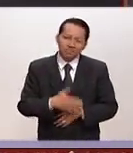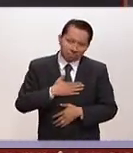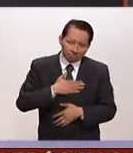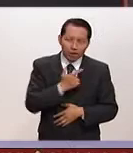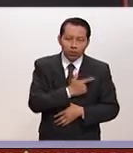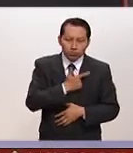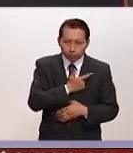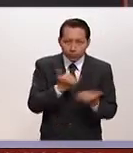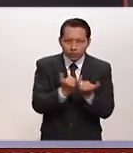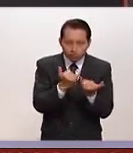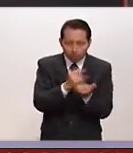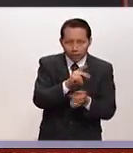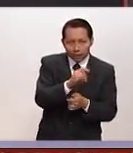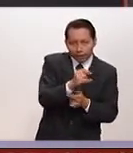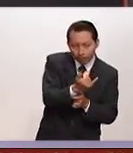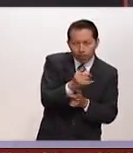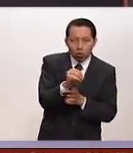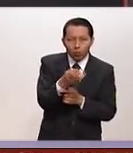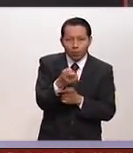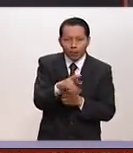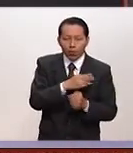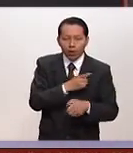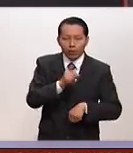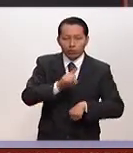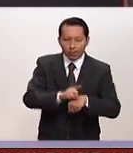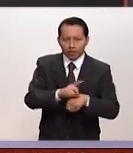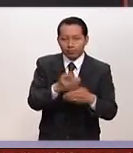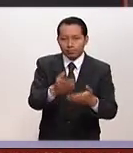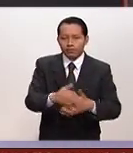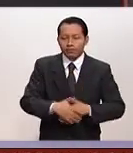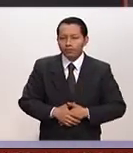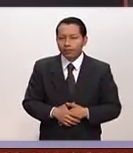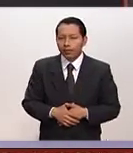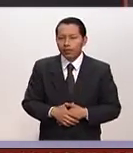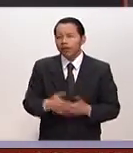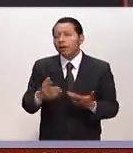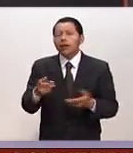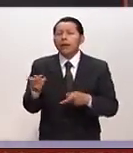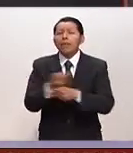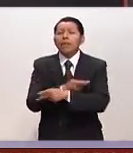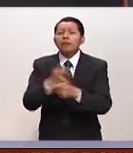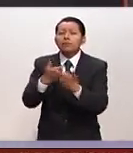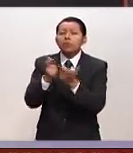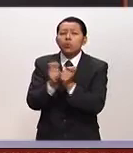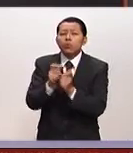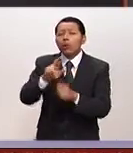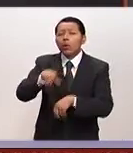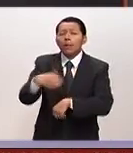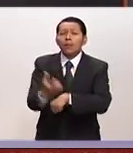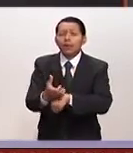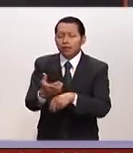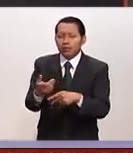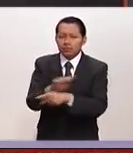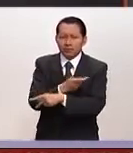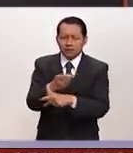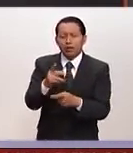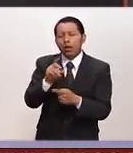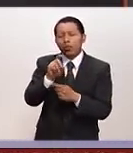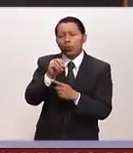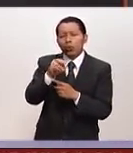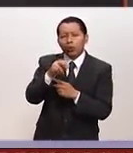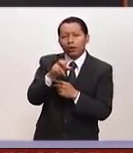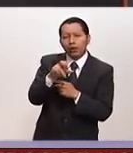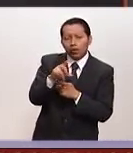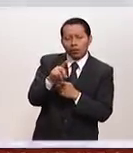saludo a todos. Omar, muy buenos días. Buenos días. La división entre los republicanos, ¿cómo impacta a Donald Trump? Bueno, mira,